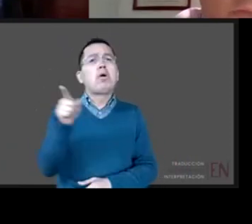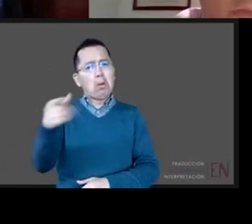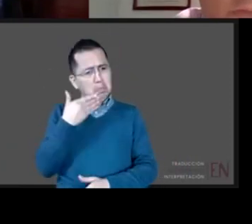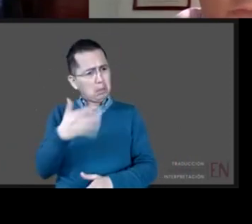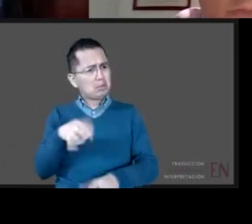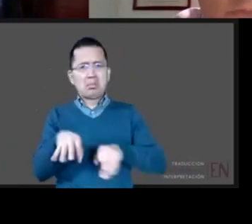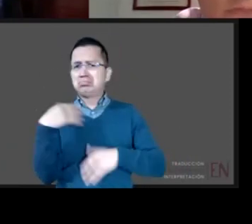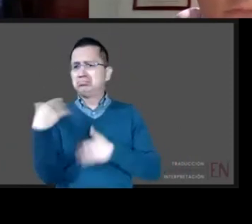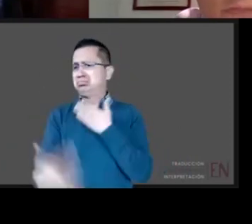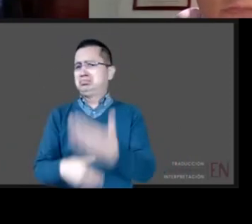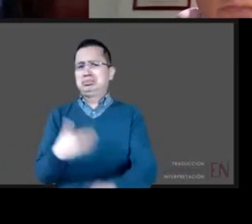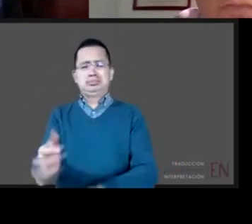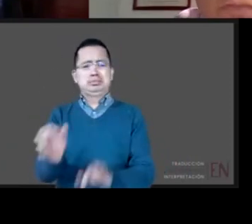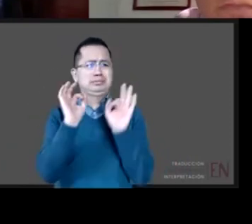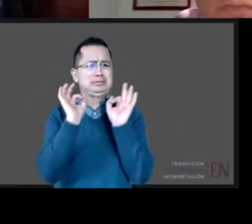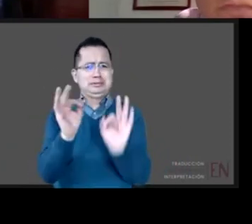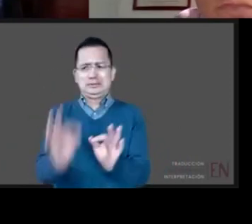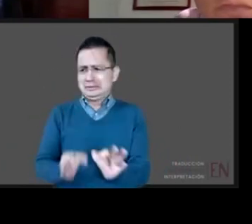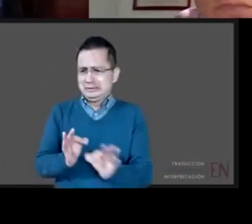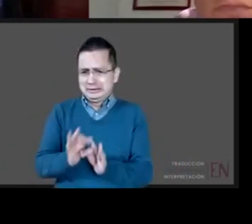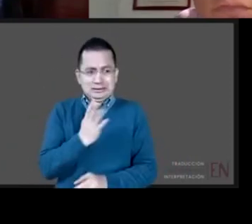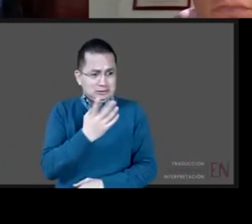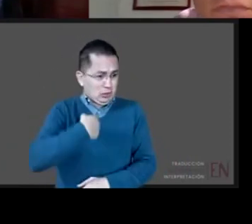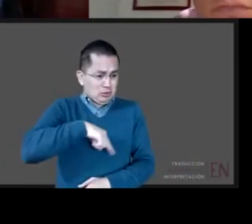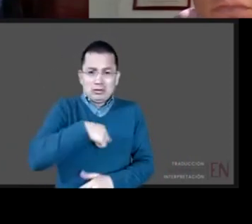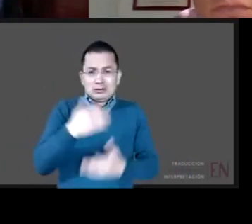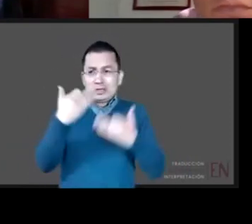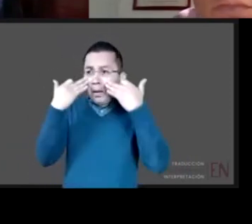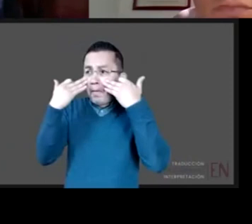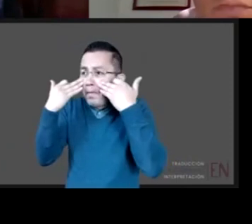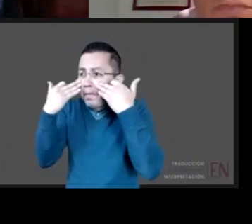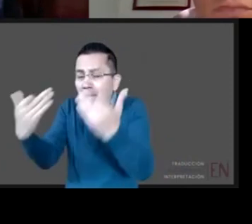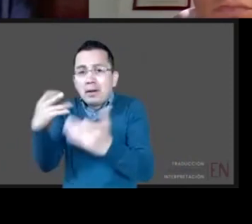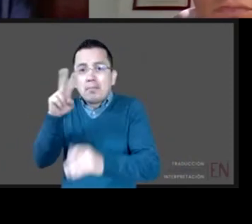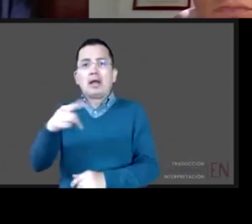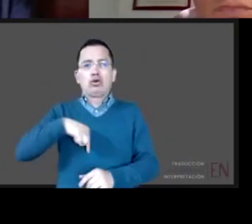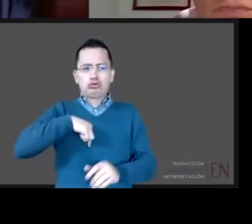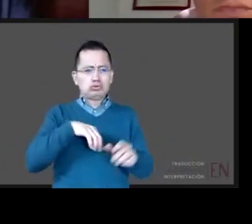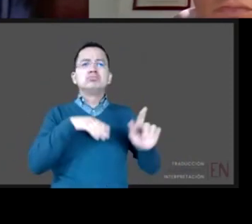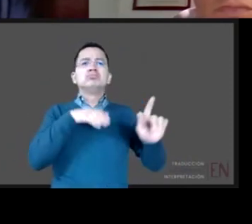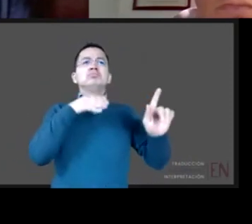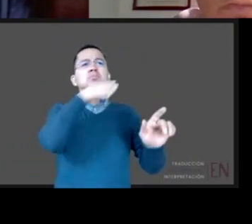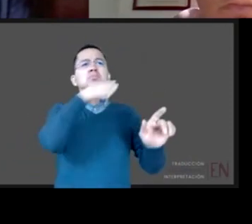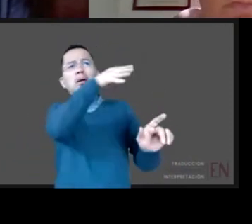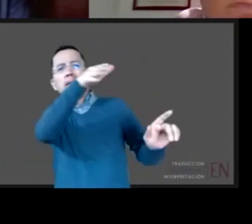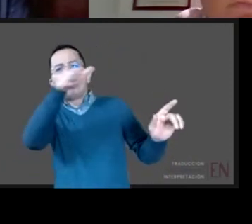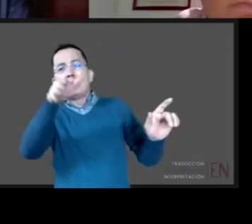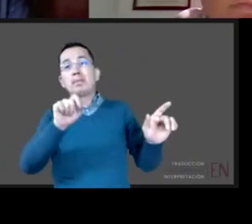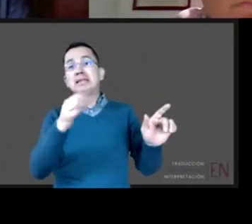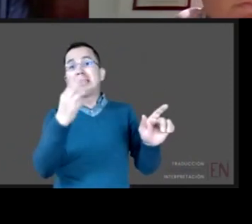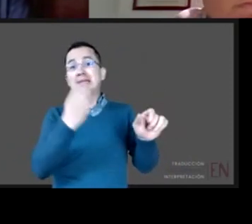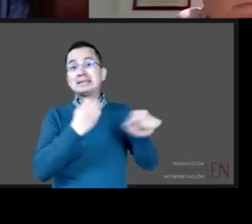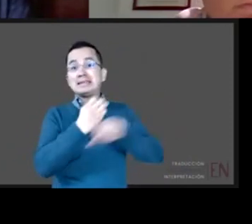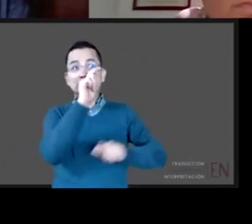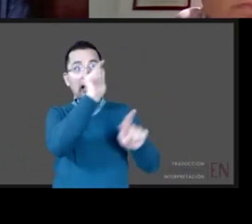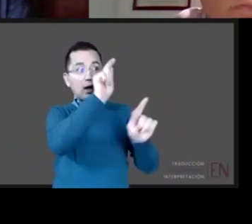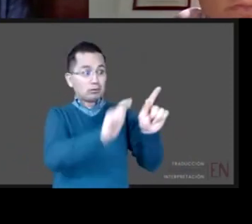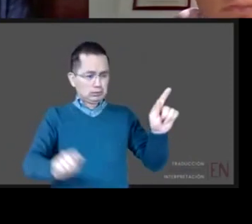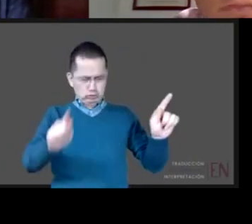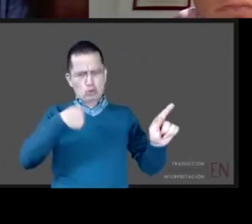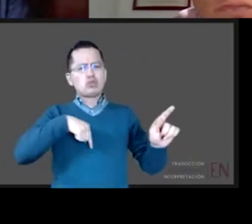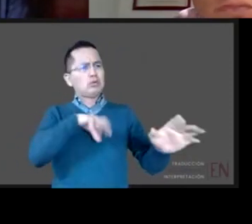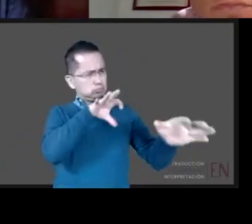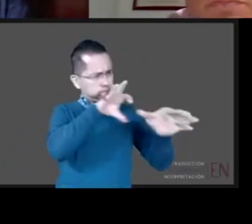constatarlo porque trabajamos en casi 23 estados de la República en donde tenemos alianzas tanto con el DIF como con